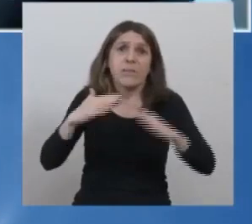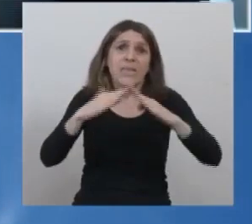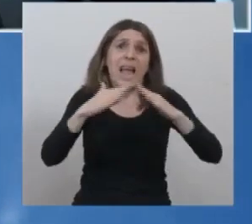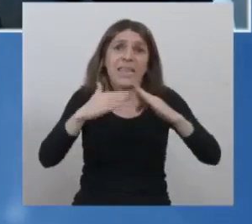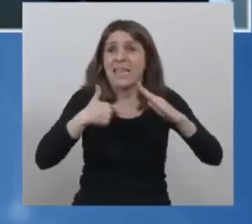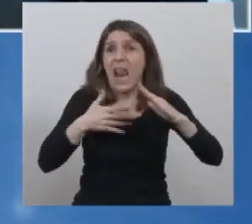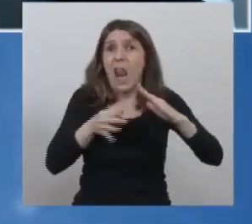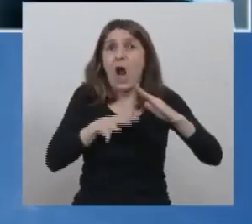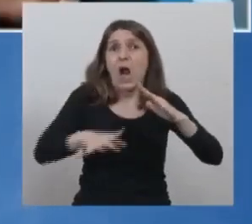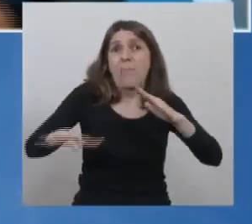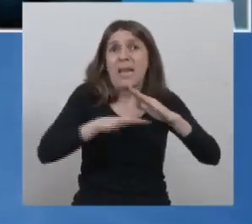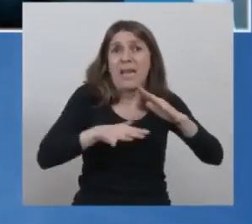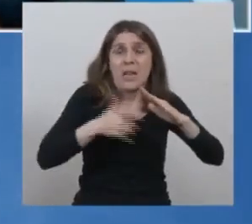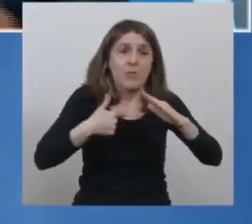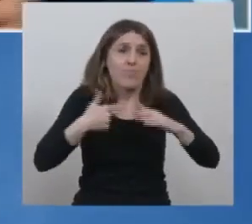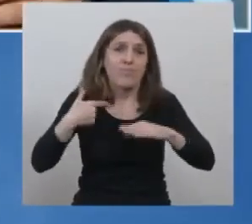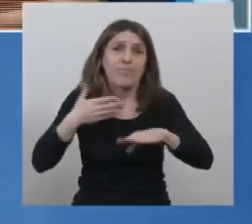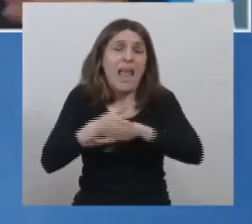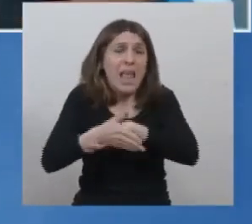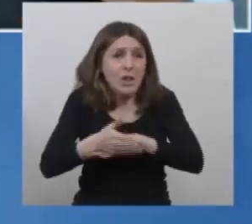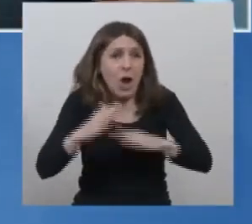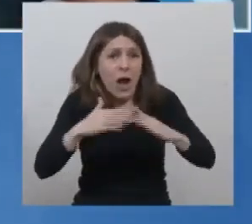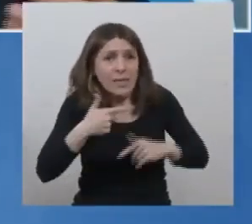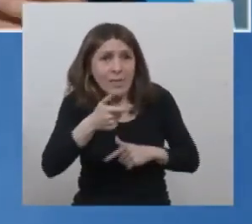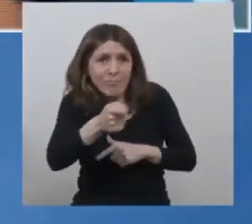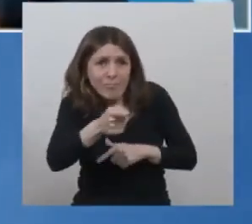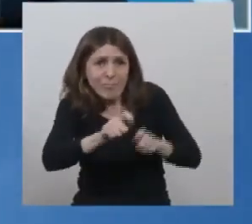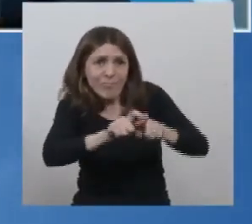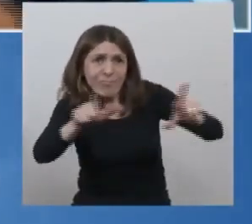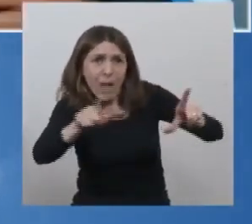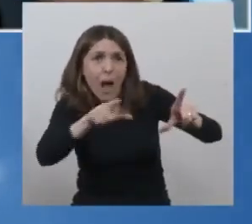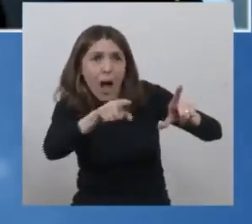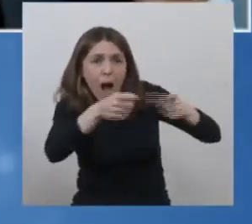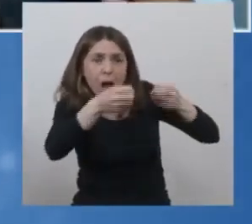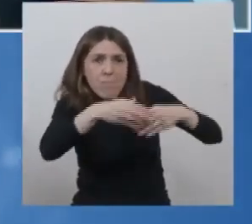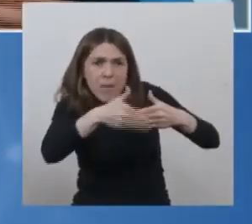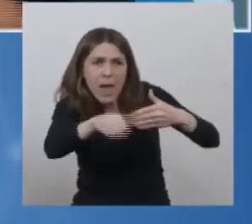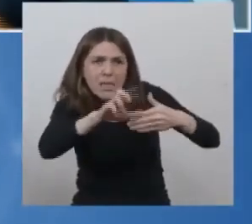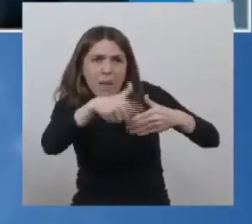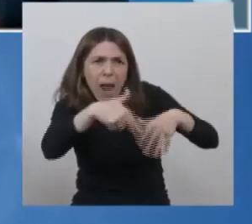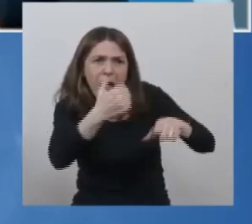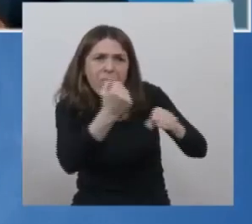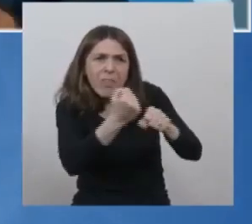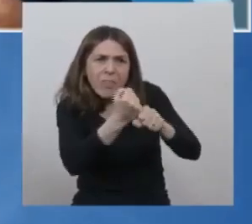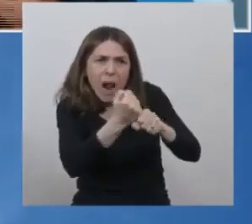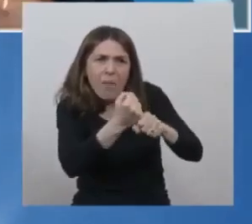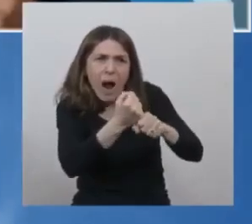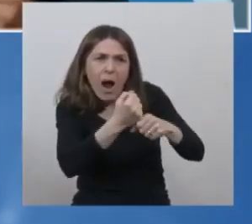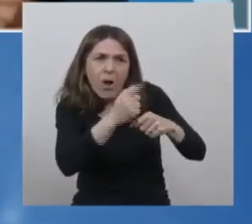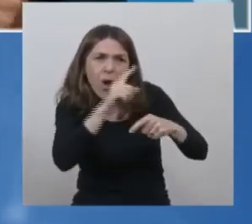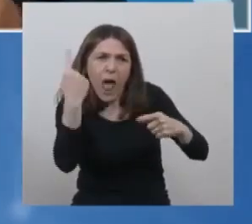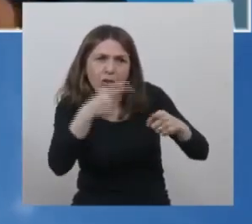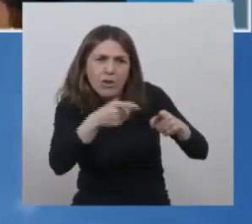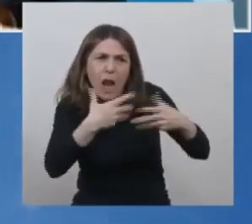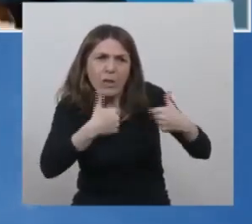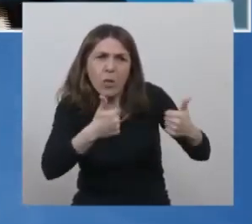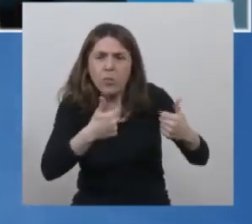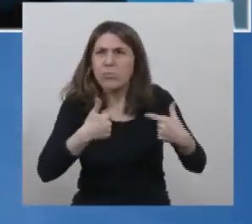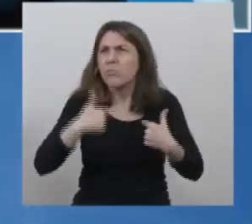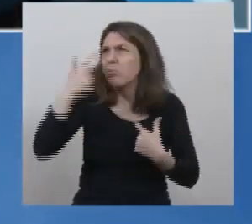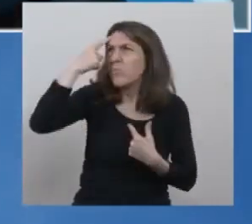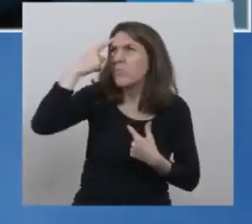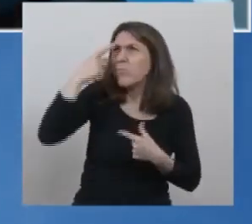nuestra, y prendo el televisor y veo que se ha lanzado un programa sanitario a nivel nacional y dije, ¿por qué una localidad